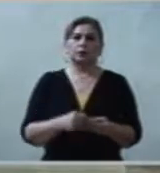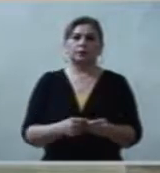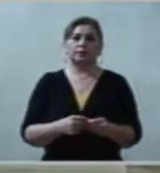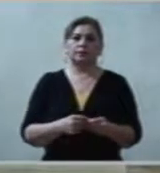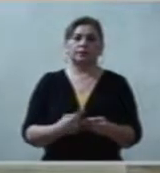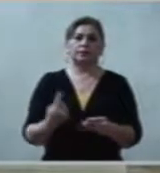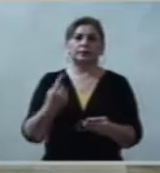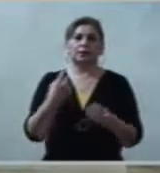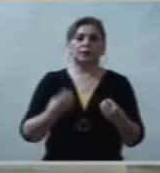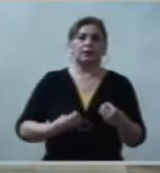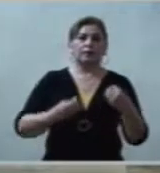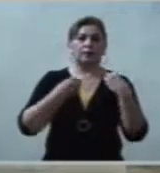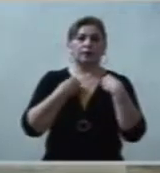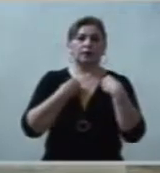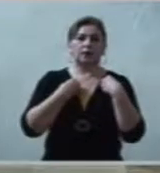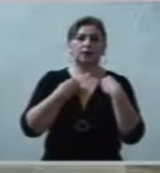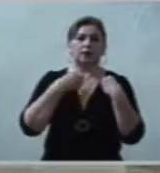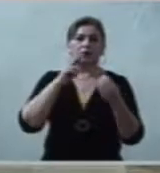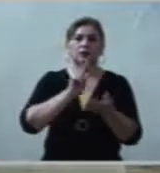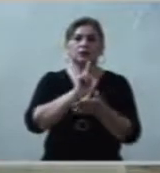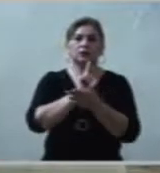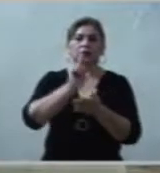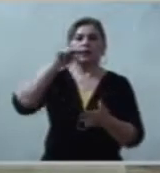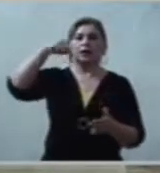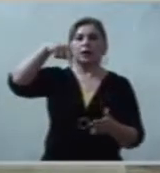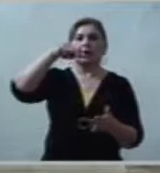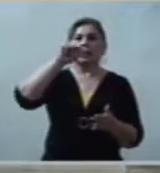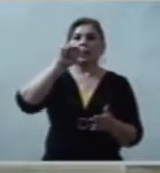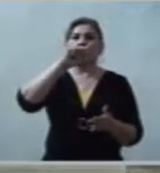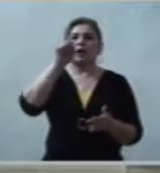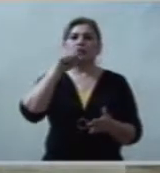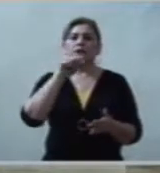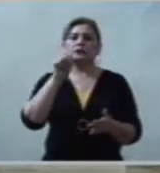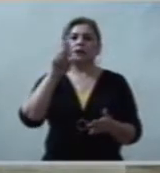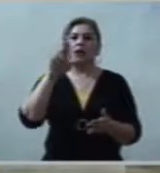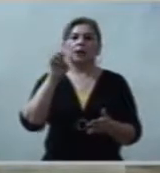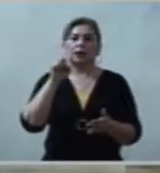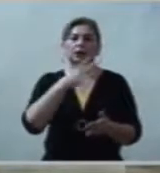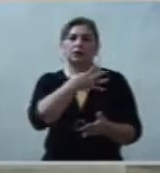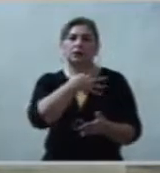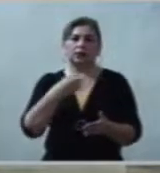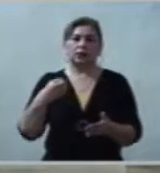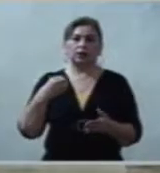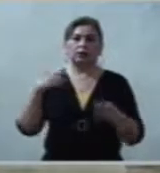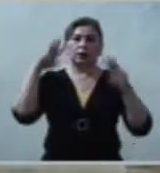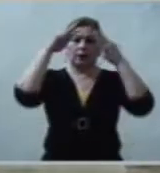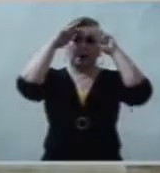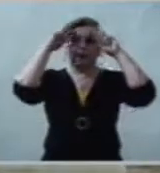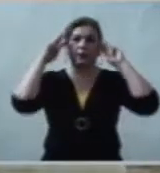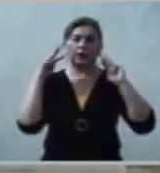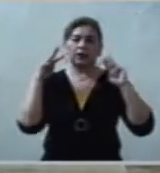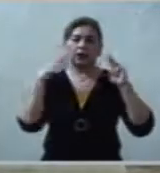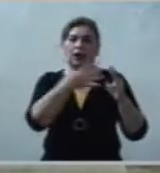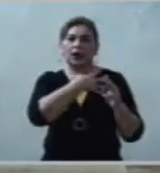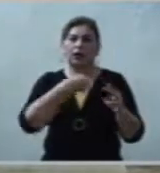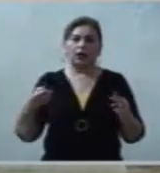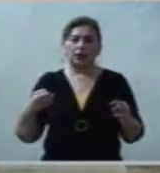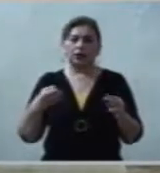vive en Nazaret, Hijo de María, Hijo adoptivo de San José,